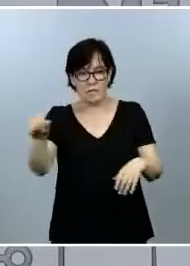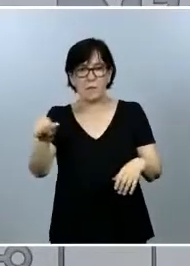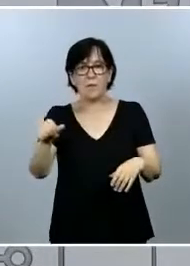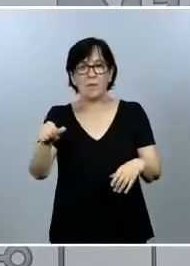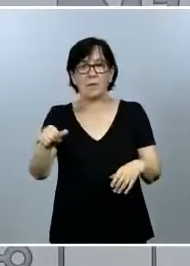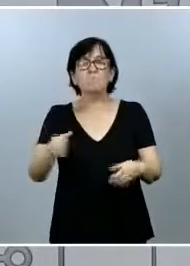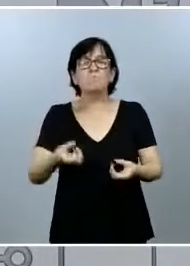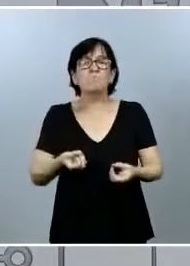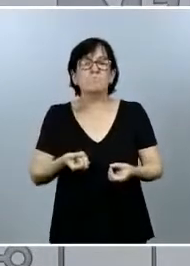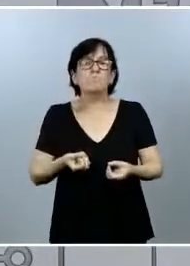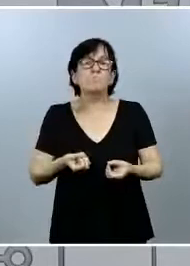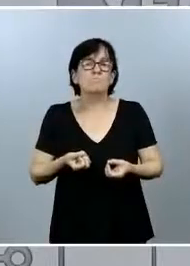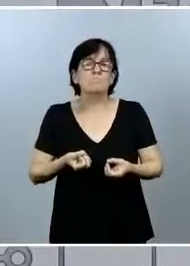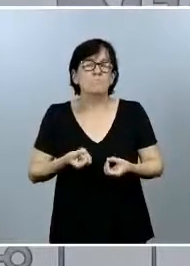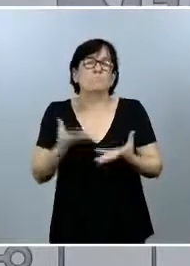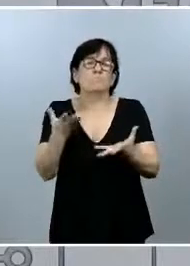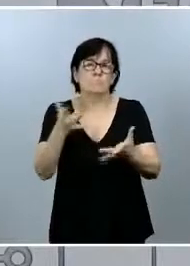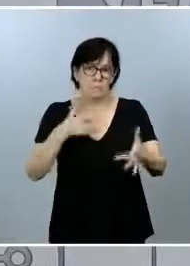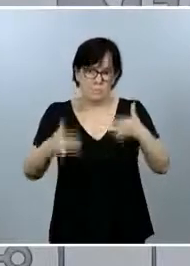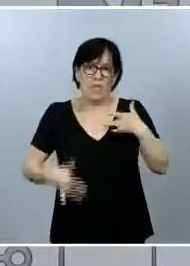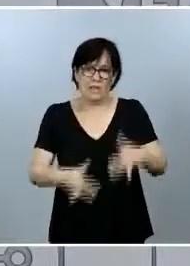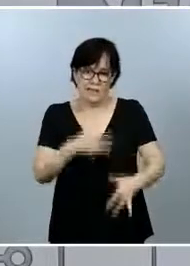sintomatología.